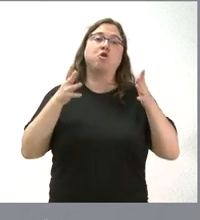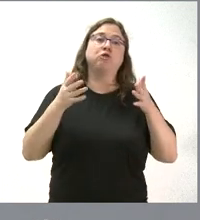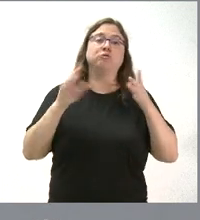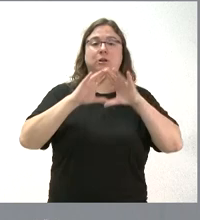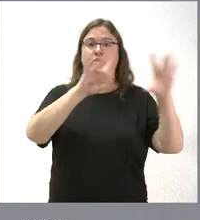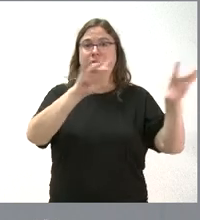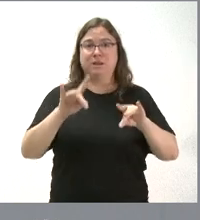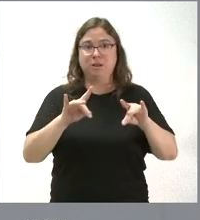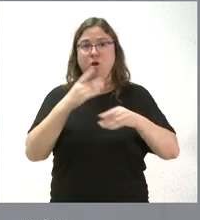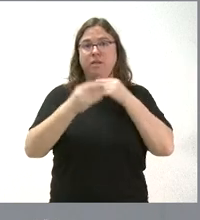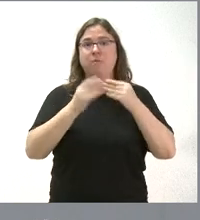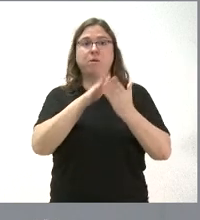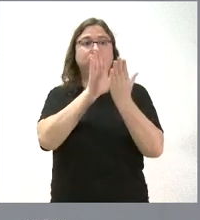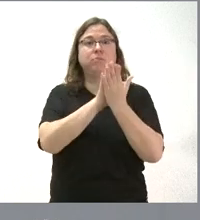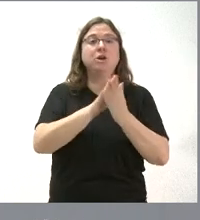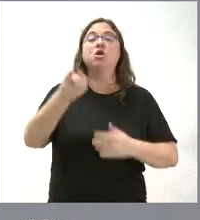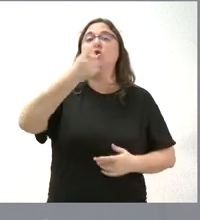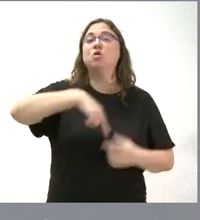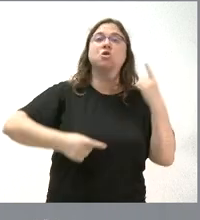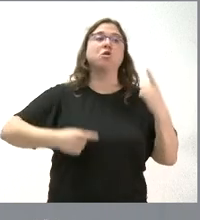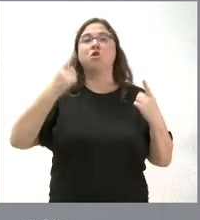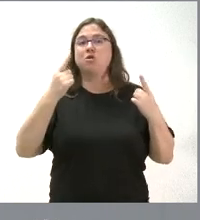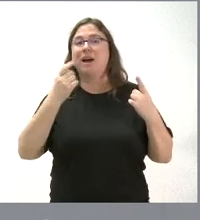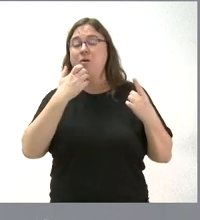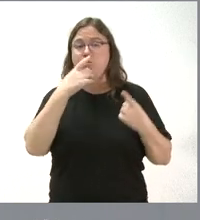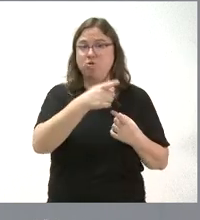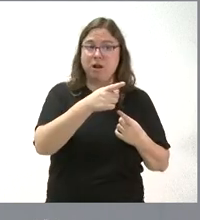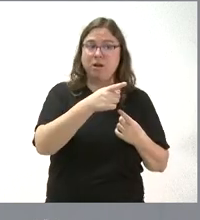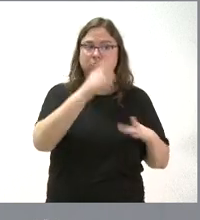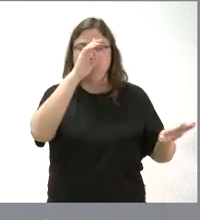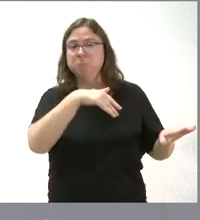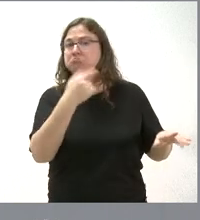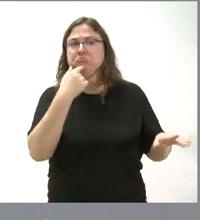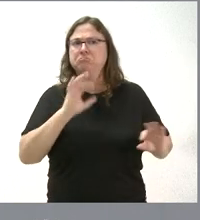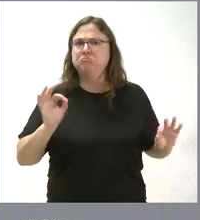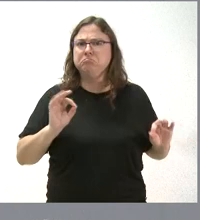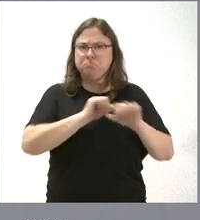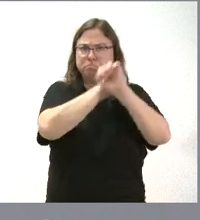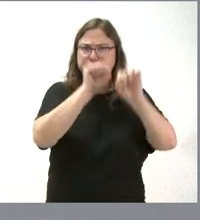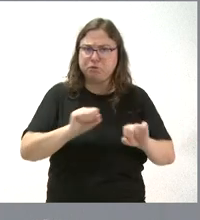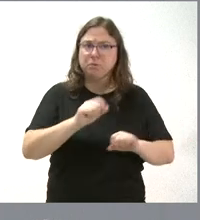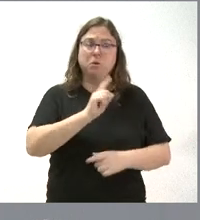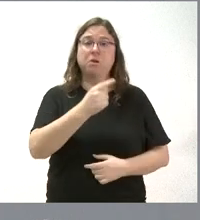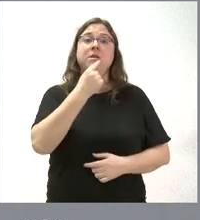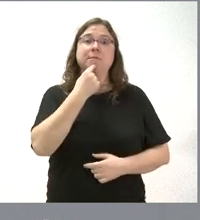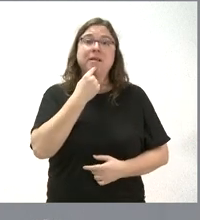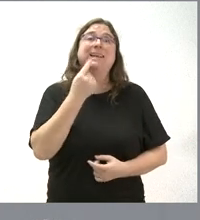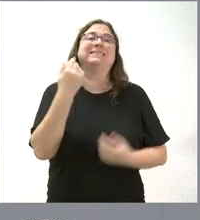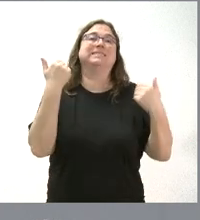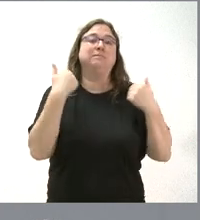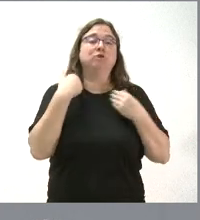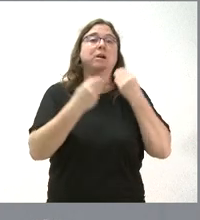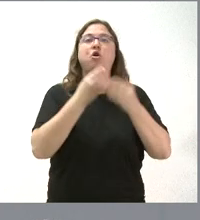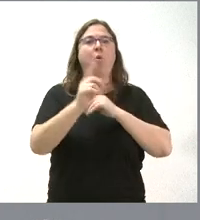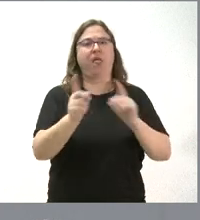de Salud para abordarlas. Nosotros hemos dejado algunas sobre la mesa. Y tampoco se nos han dicho que sean imposibles. Lo que pasa es que a quien tiene que hacerla no lo está